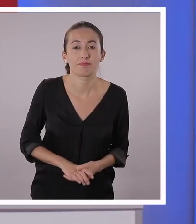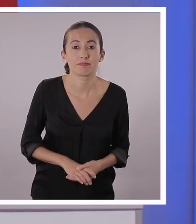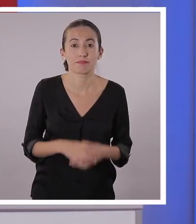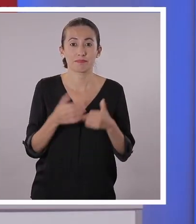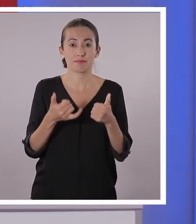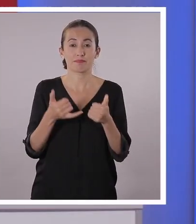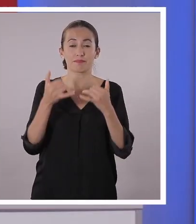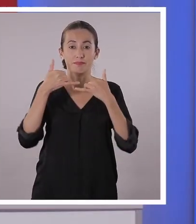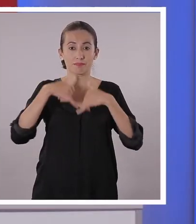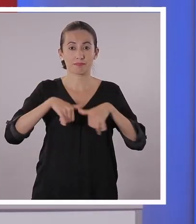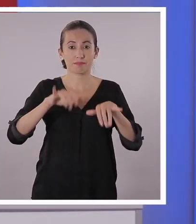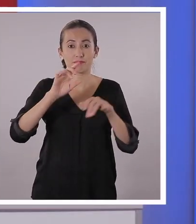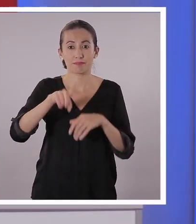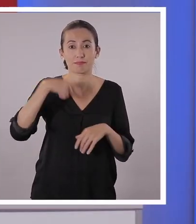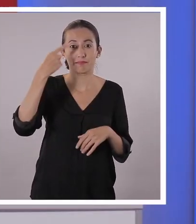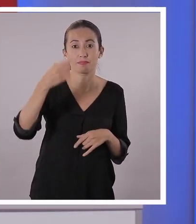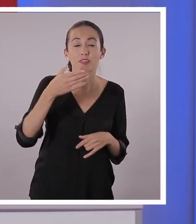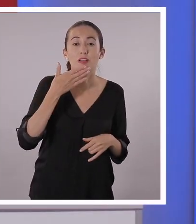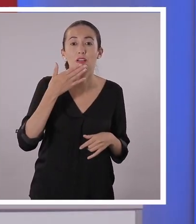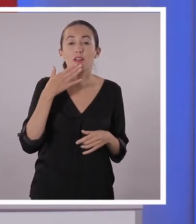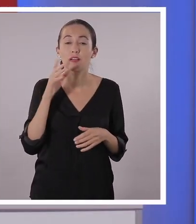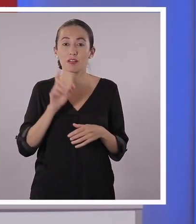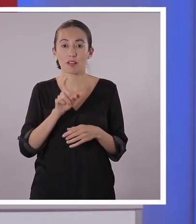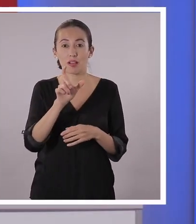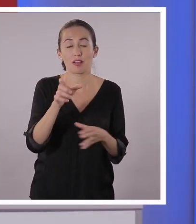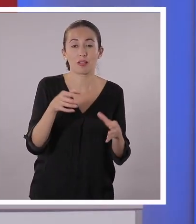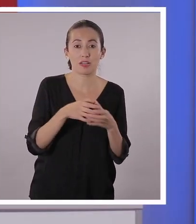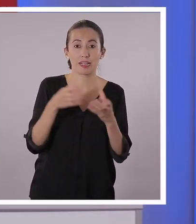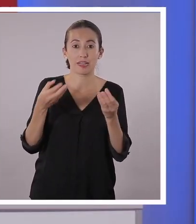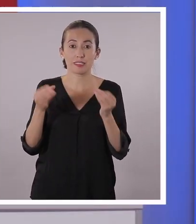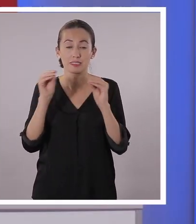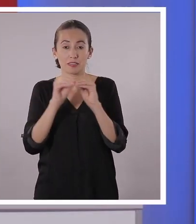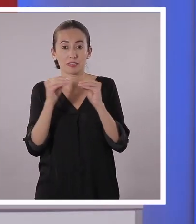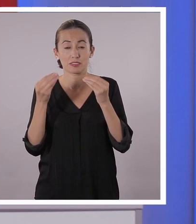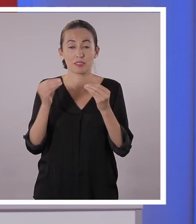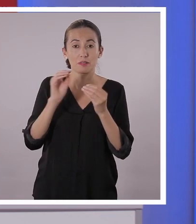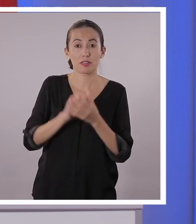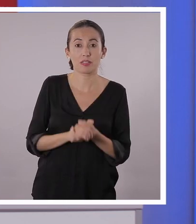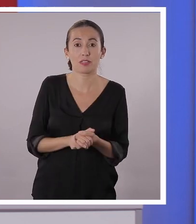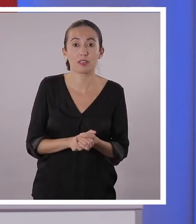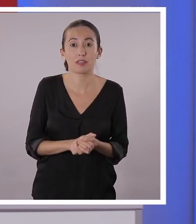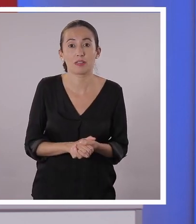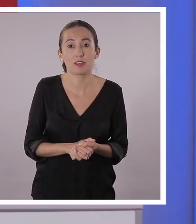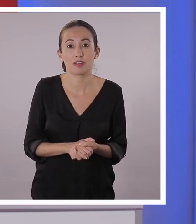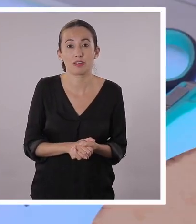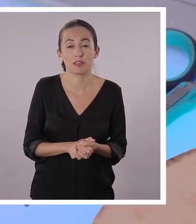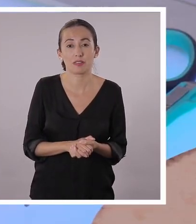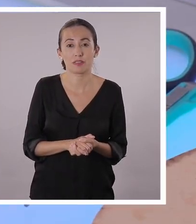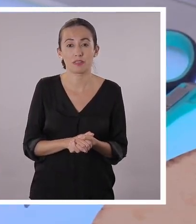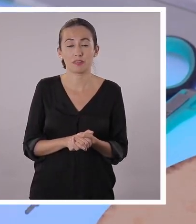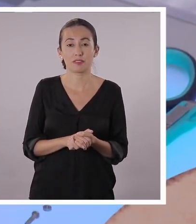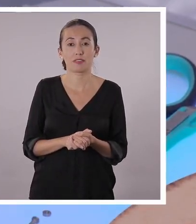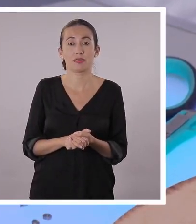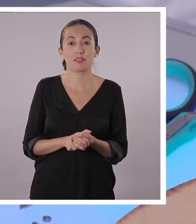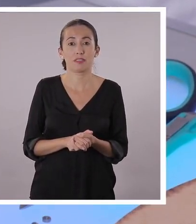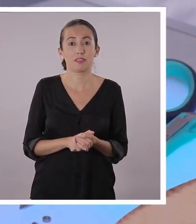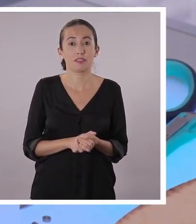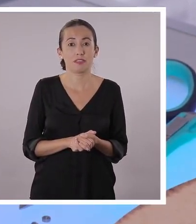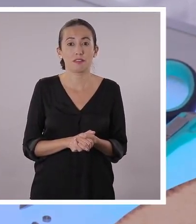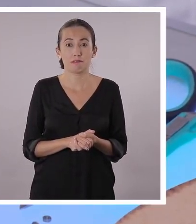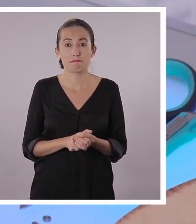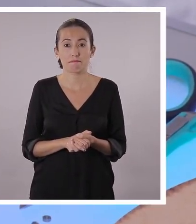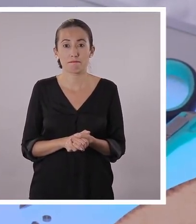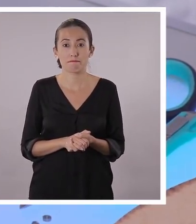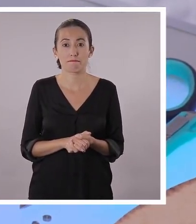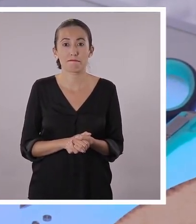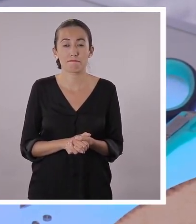Bien, chicos y chicas. Entonces, continuamos, Nelly, con el siguiente paso con las tarjetas que ya las hemos doblado. Claro que sí. Ahora, vamos a cortar en nuestra tarjeta.